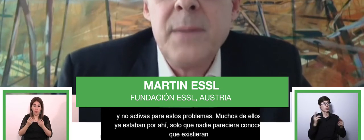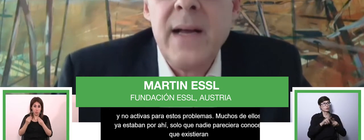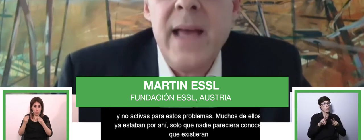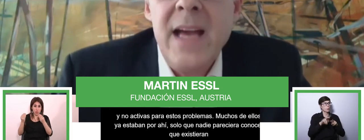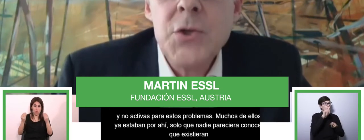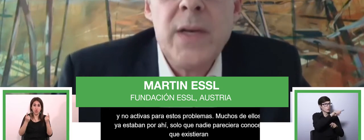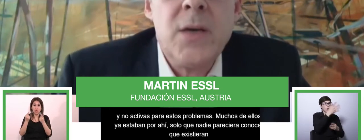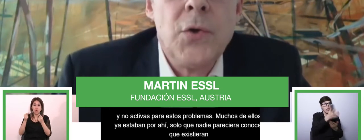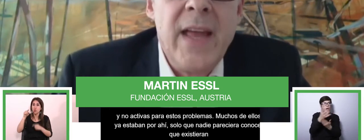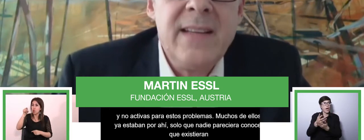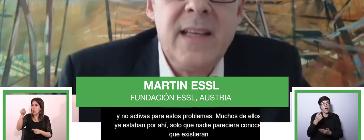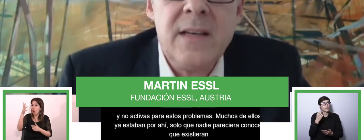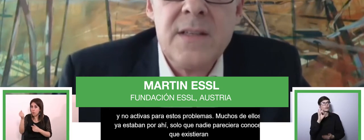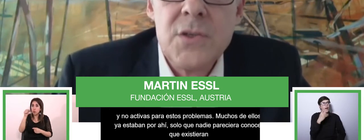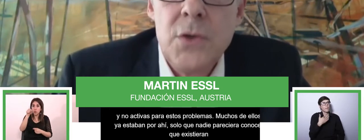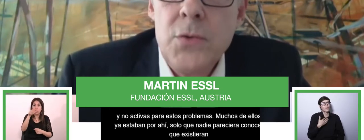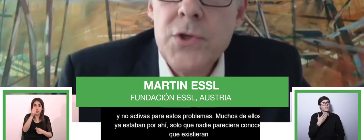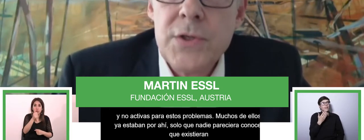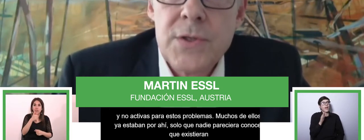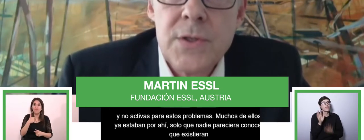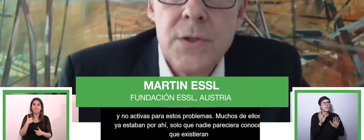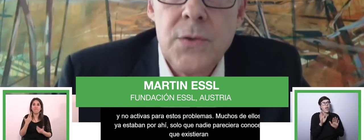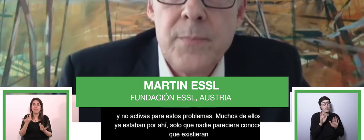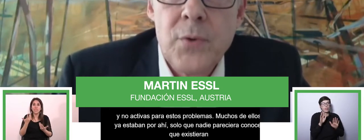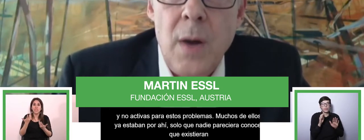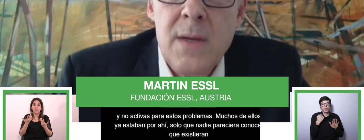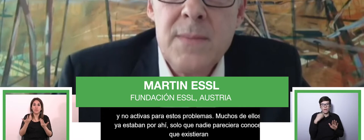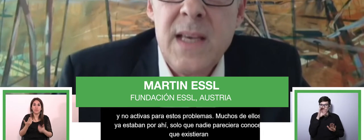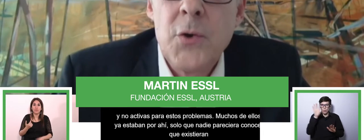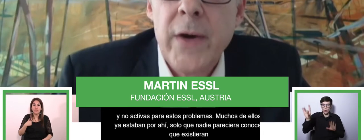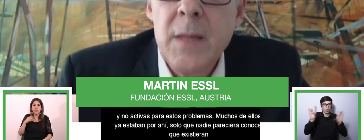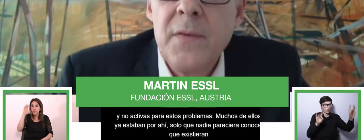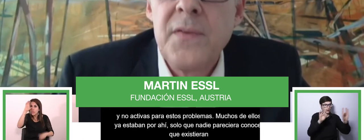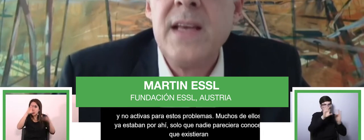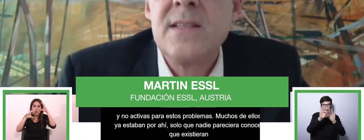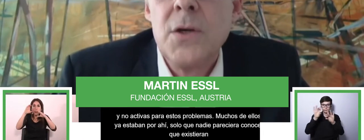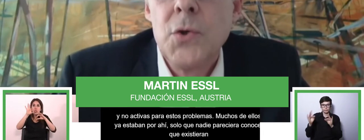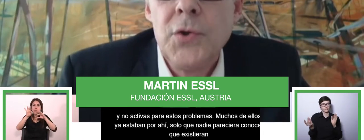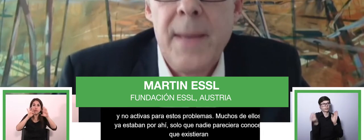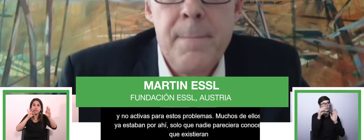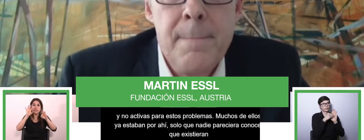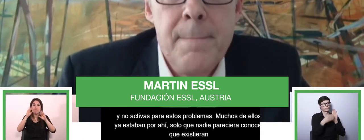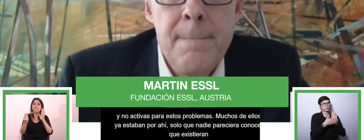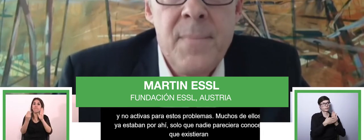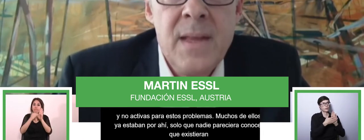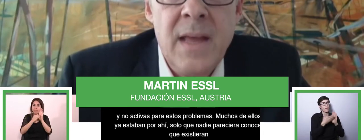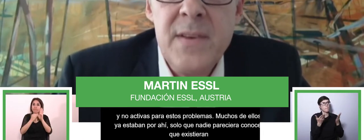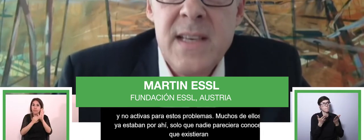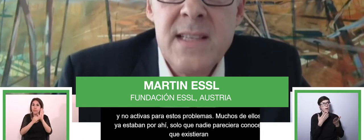Respecto, en algunos de esos momentos de descubrimiento, nos dimos cuenta que hay soluciones al problema. Y